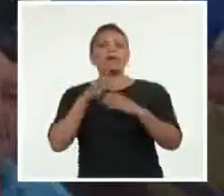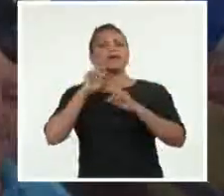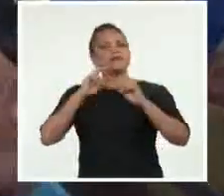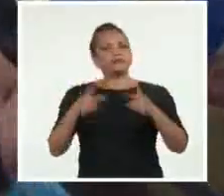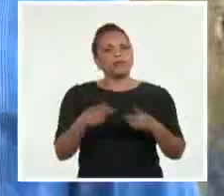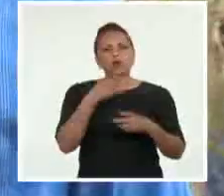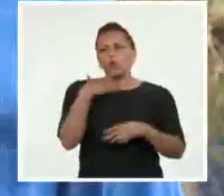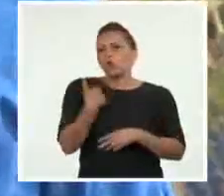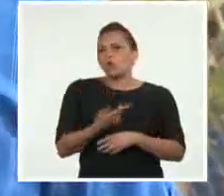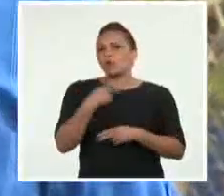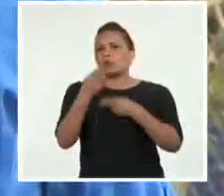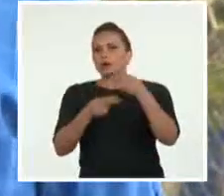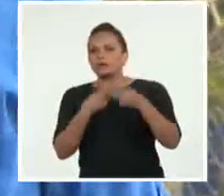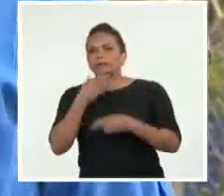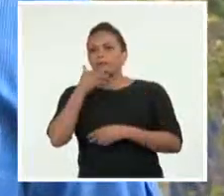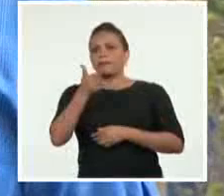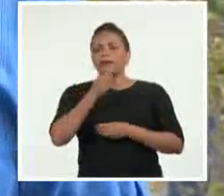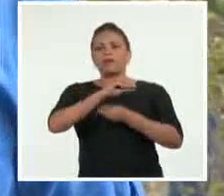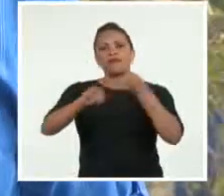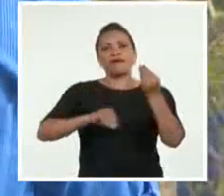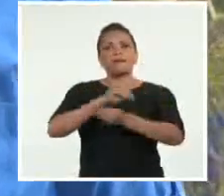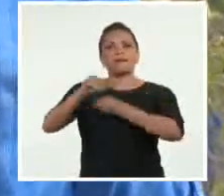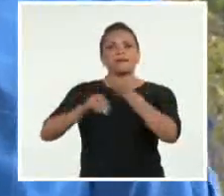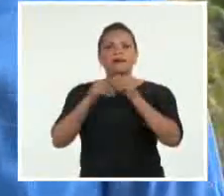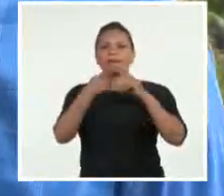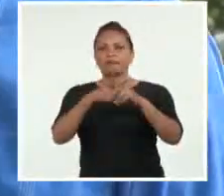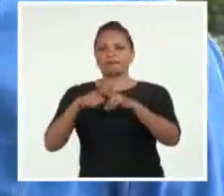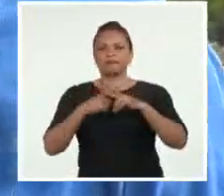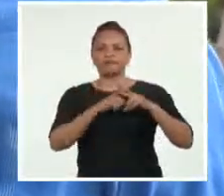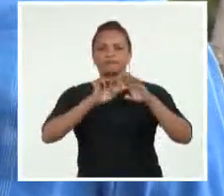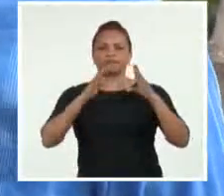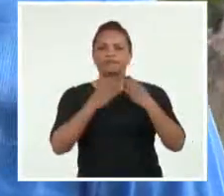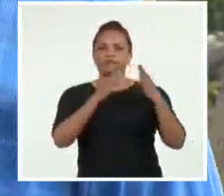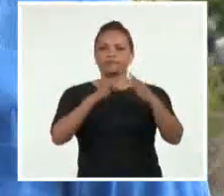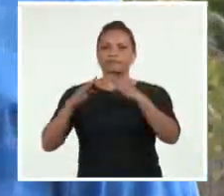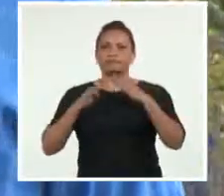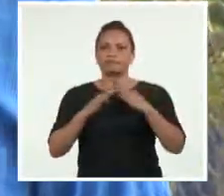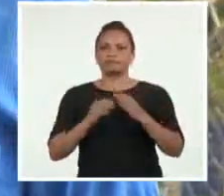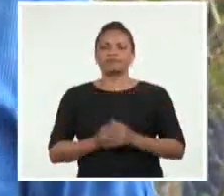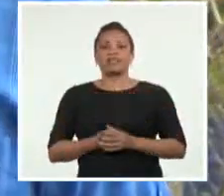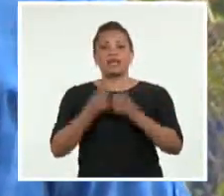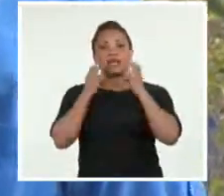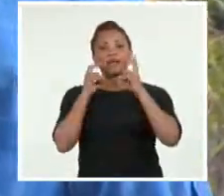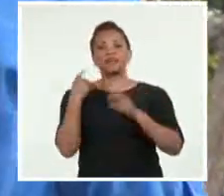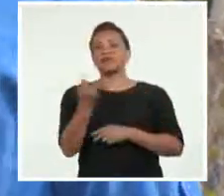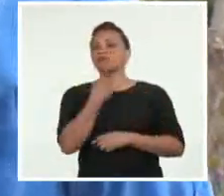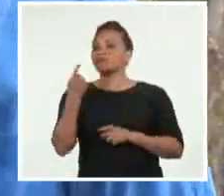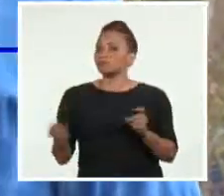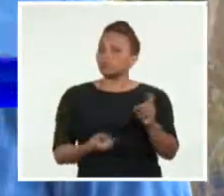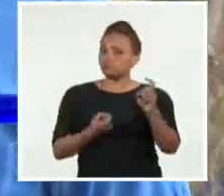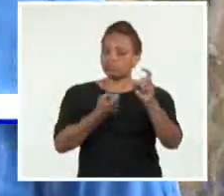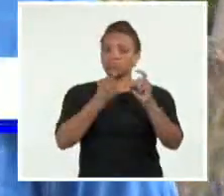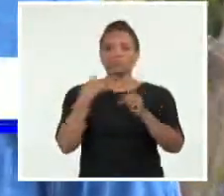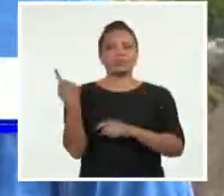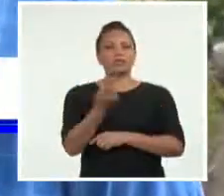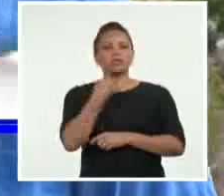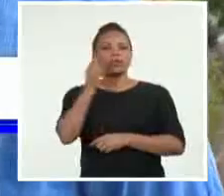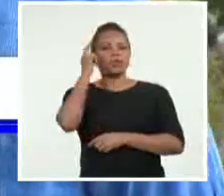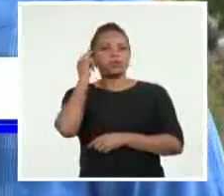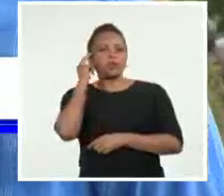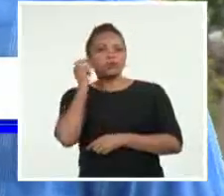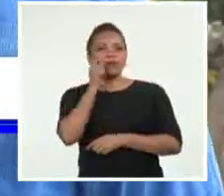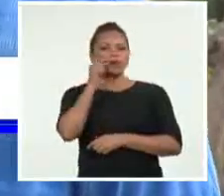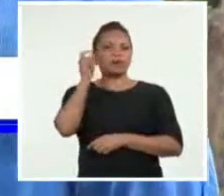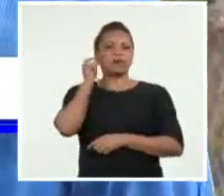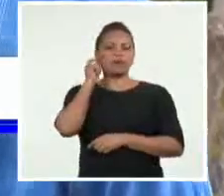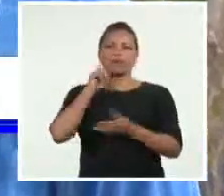hacer desde la propia comunidad para transformar escenarios. Nuestra vida ha sido una vida de lucha, la de todos, la de mis abuelos, la de mis